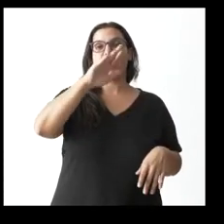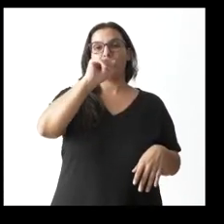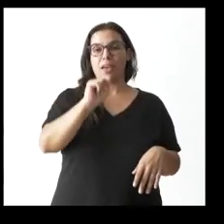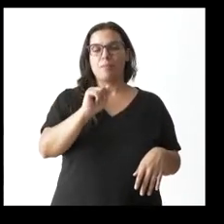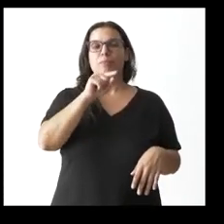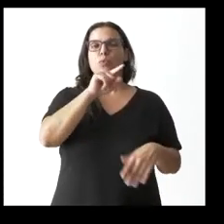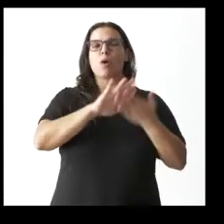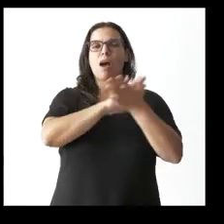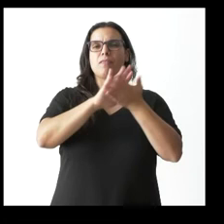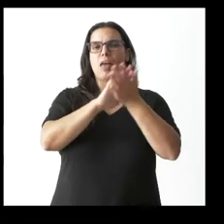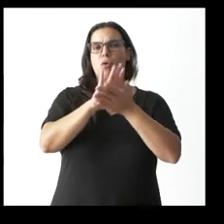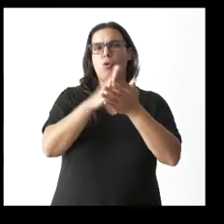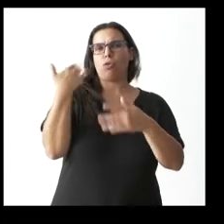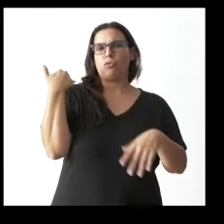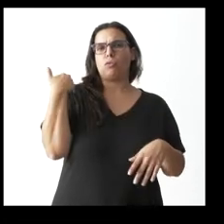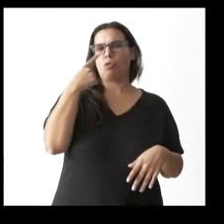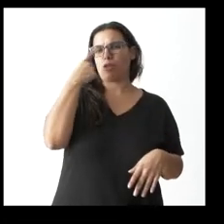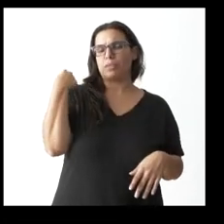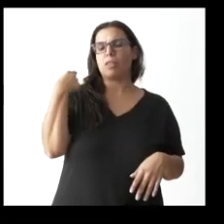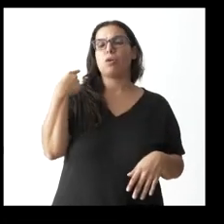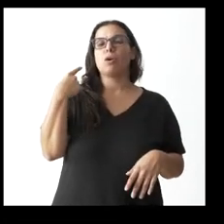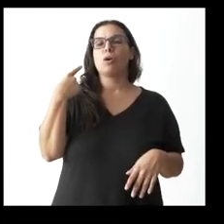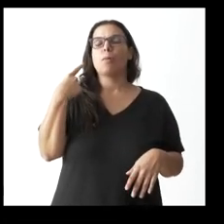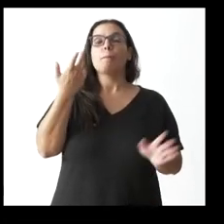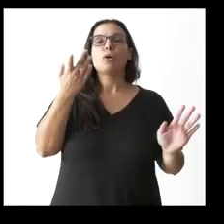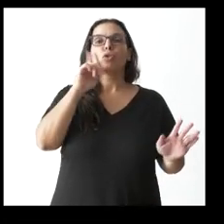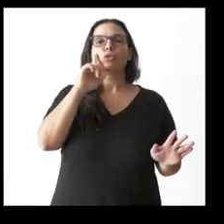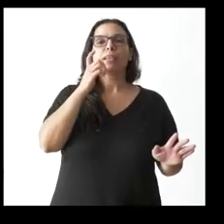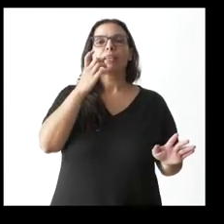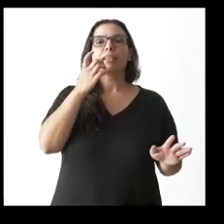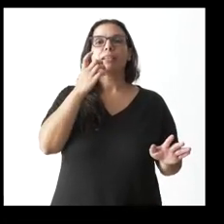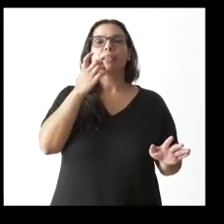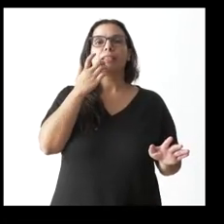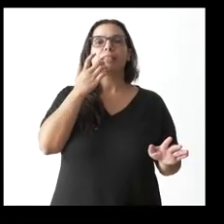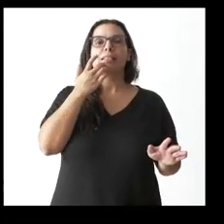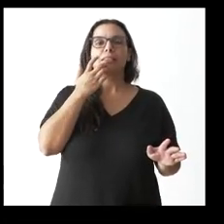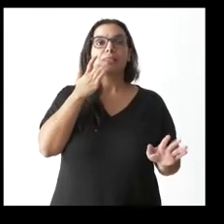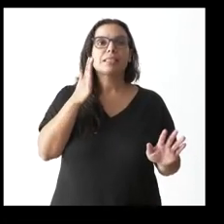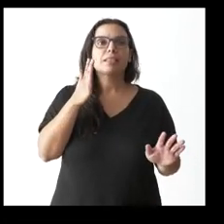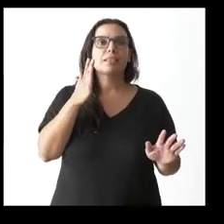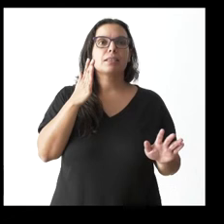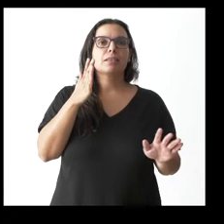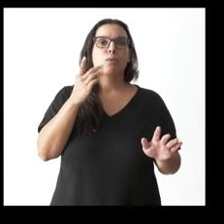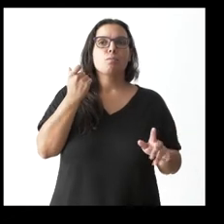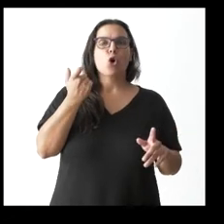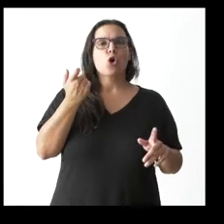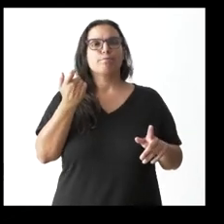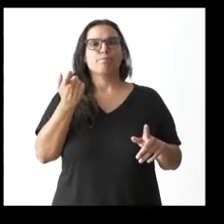asunto hace hace un año pero no sé si no se le han encendido un poco las alarmas